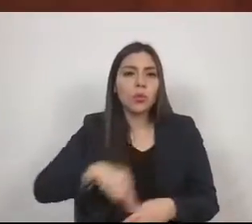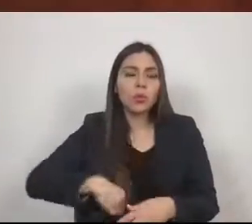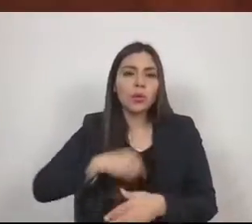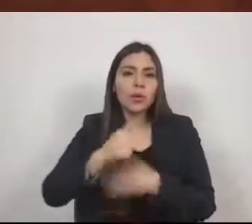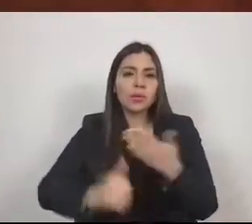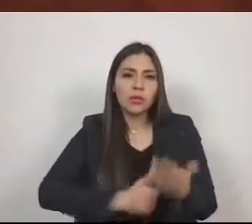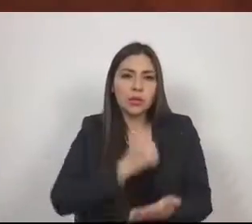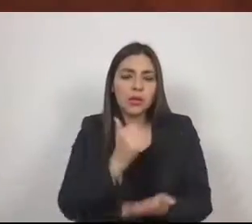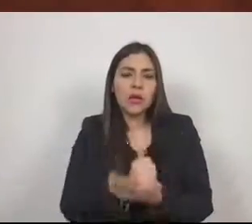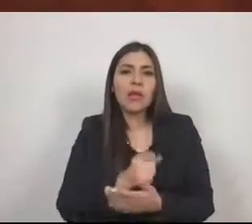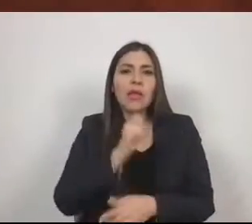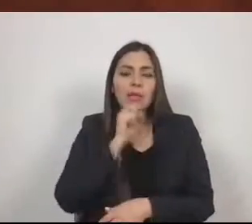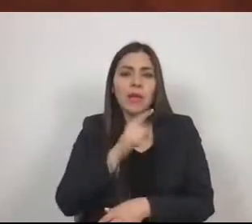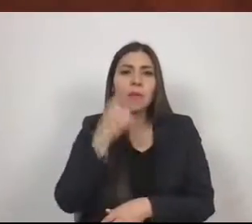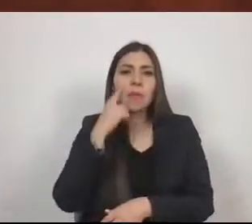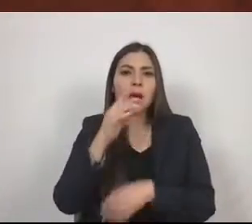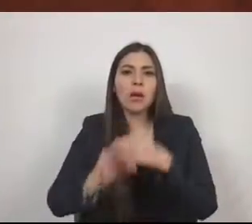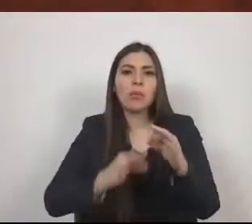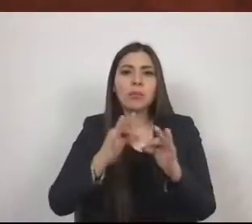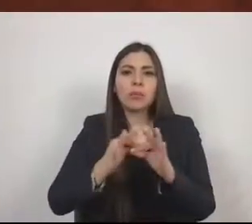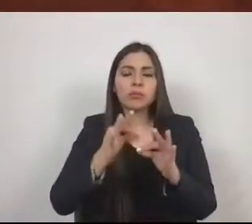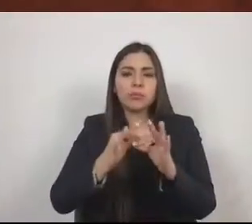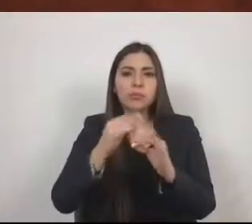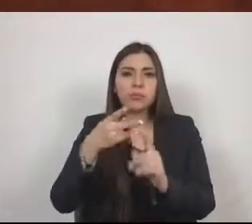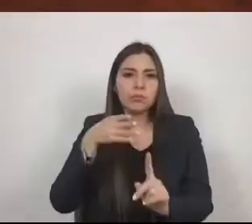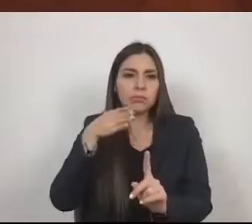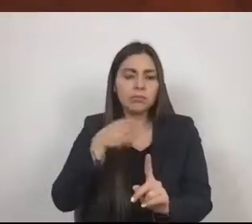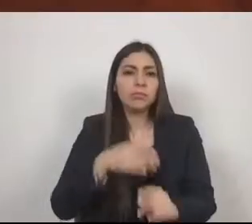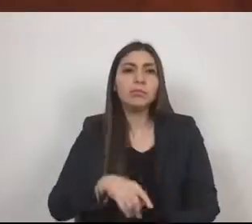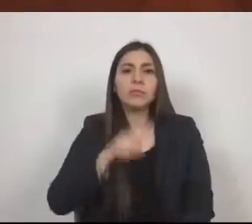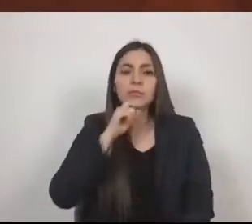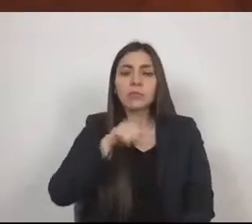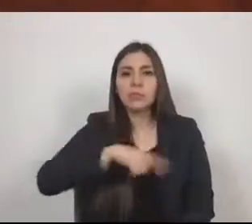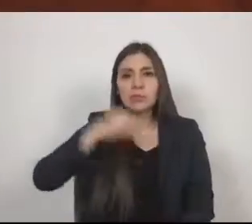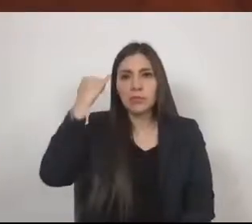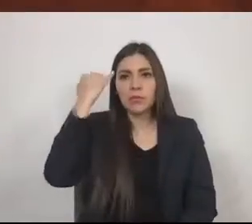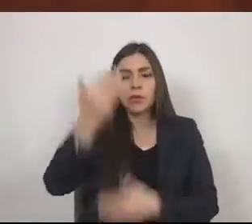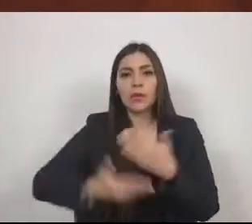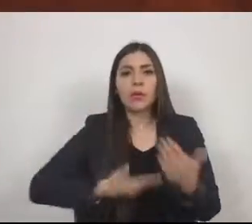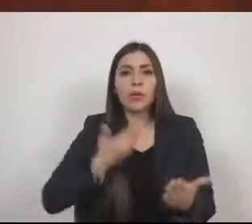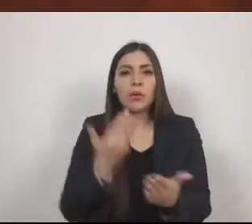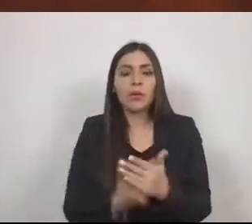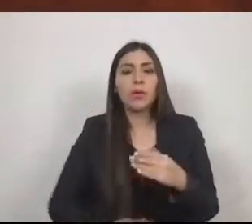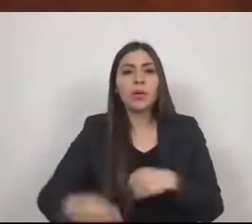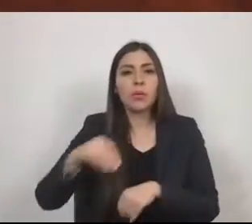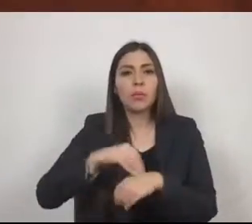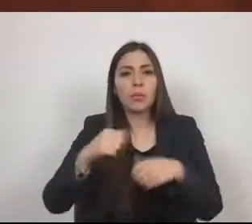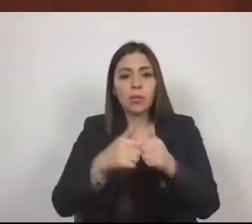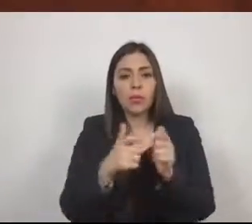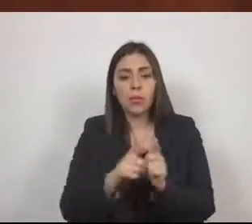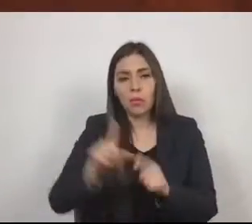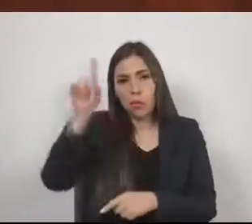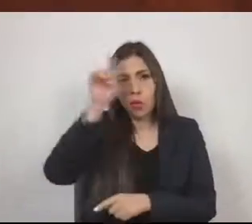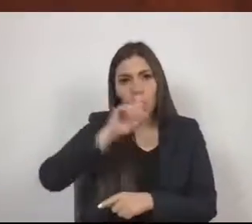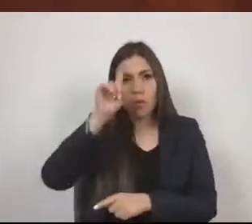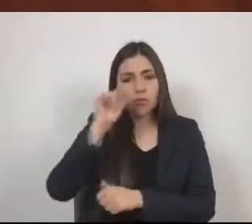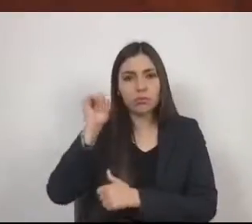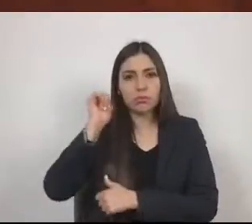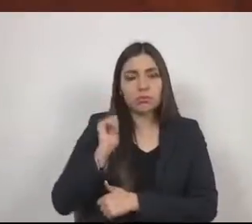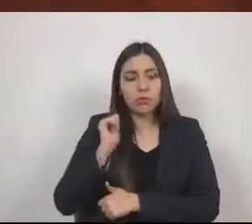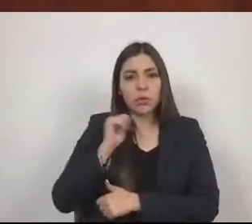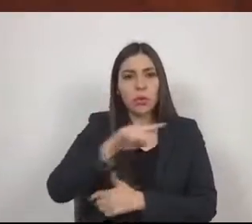bases para su ejercicio. Proponemos también la creación de un consejo rector de zonas metropolitanas.